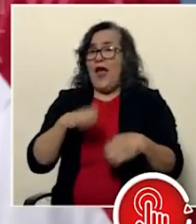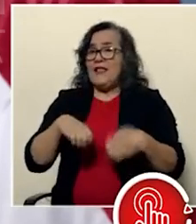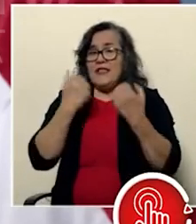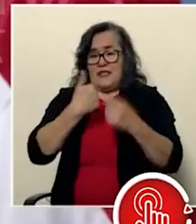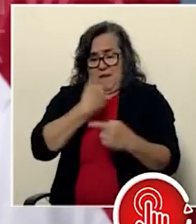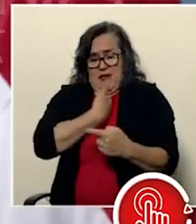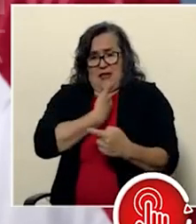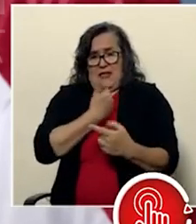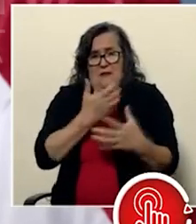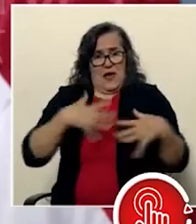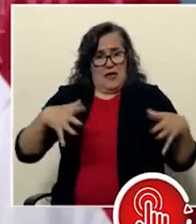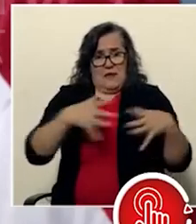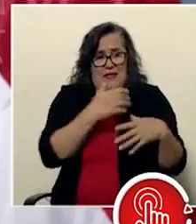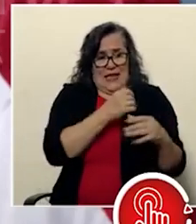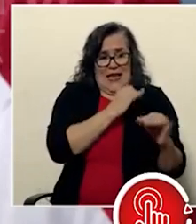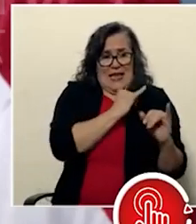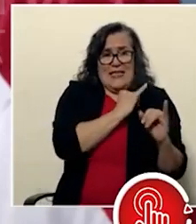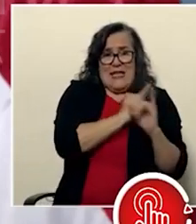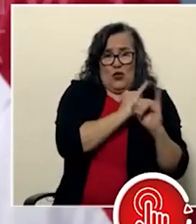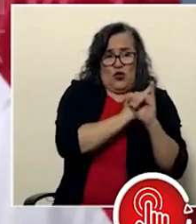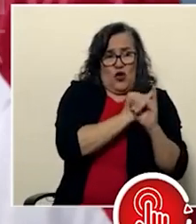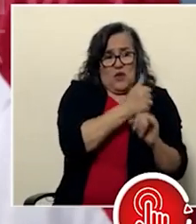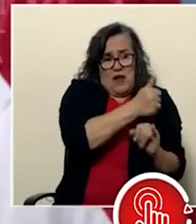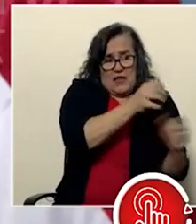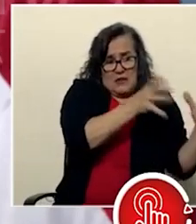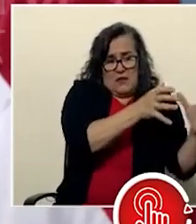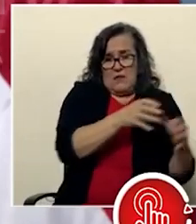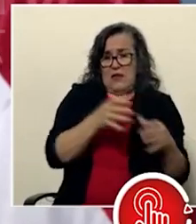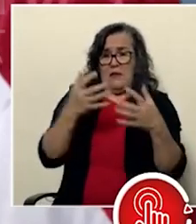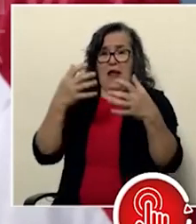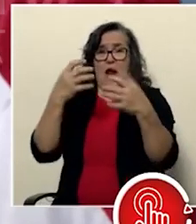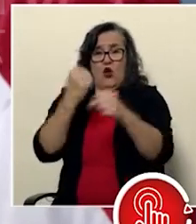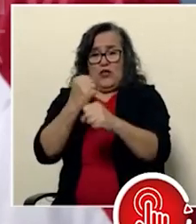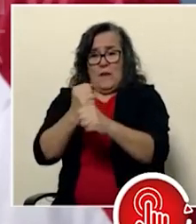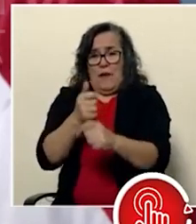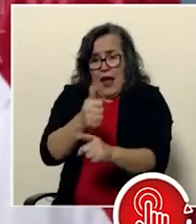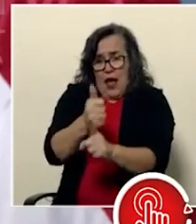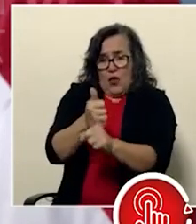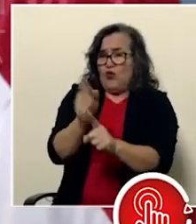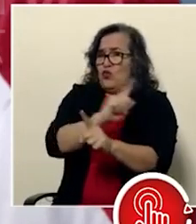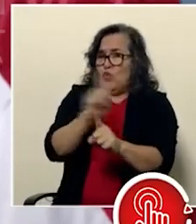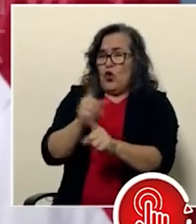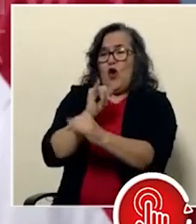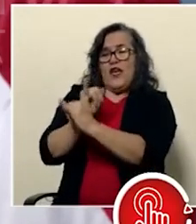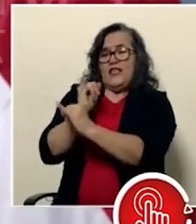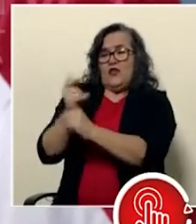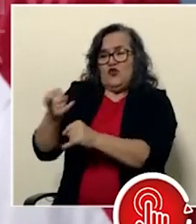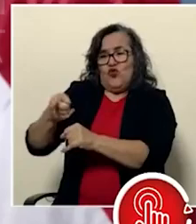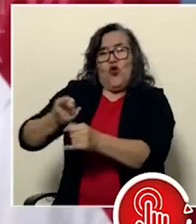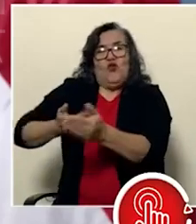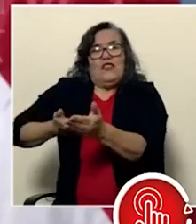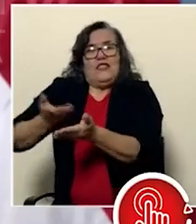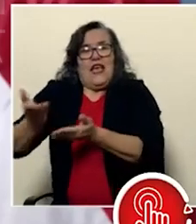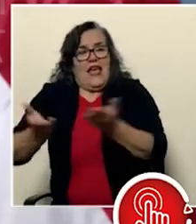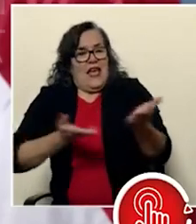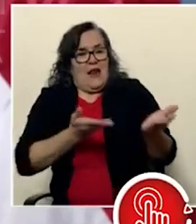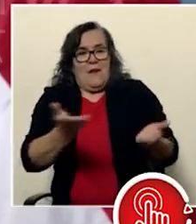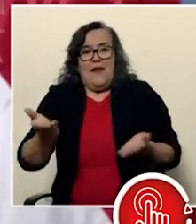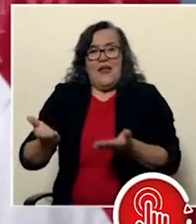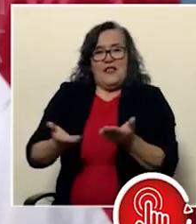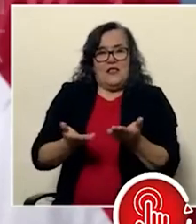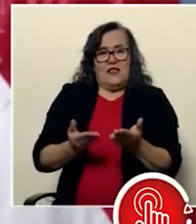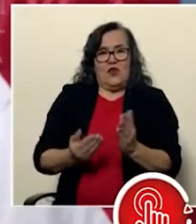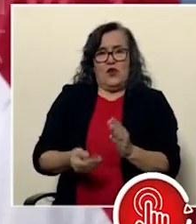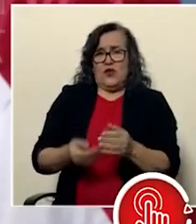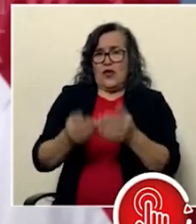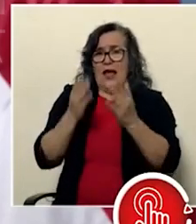mismas o para sus empleados. Las instituciones son entes de servicio. Las